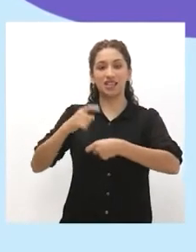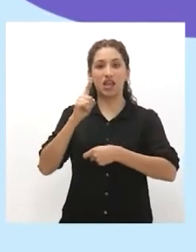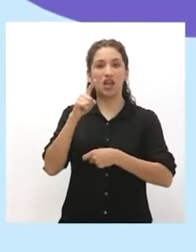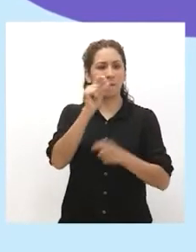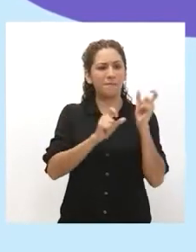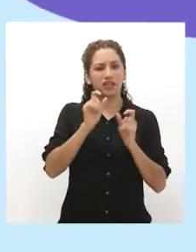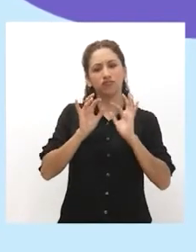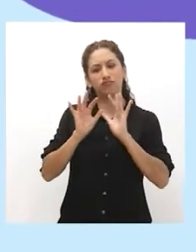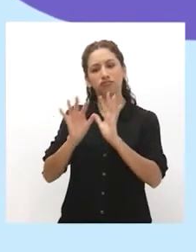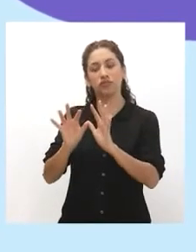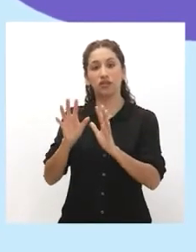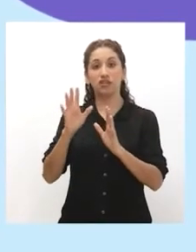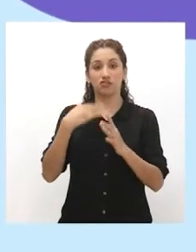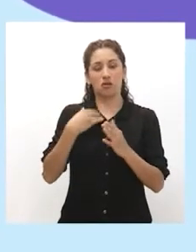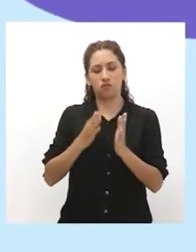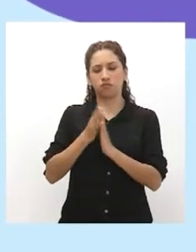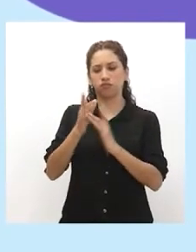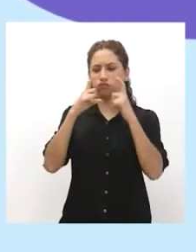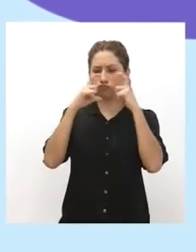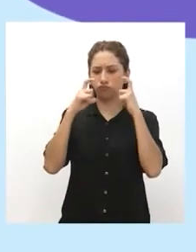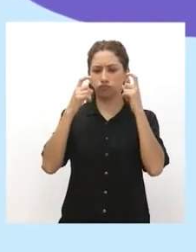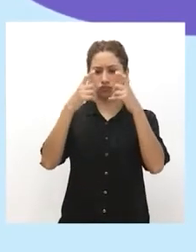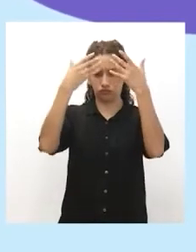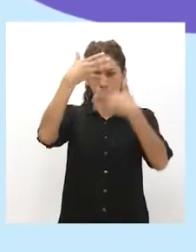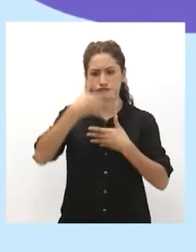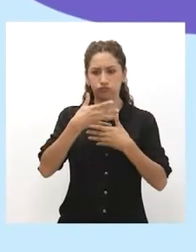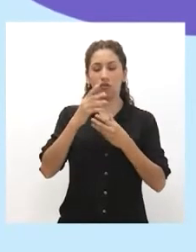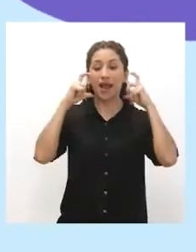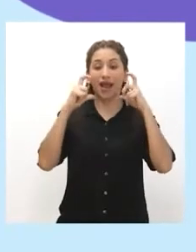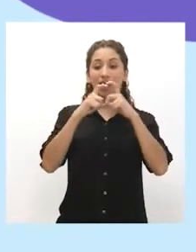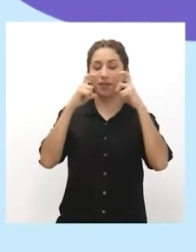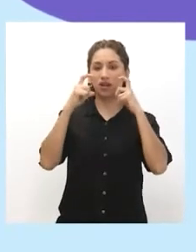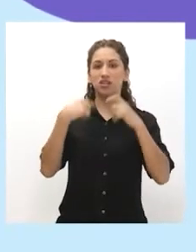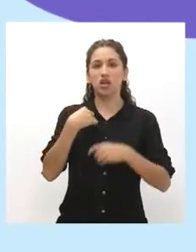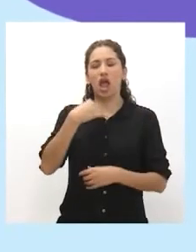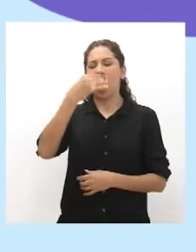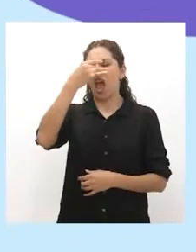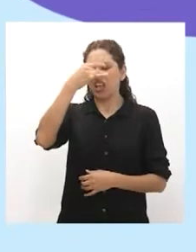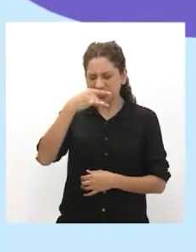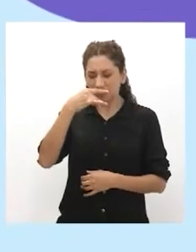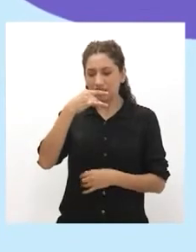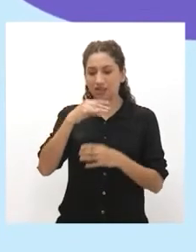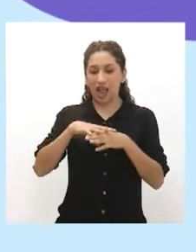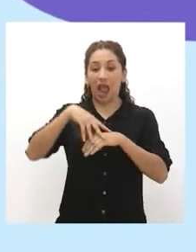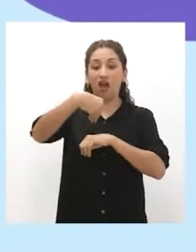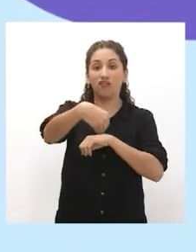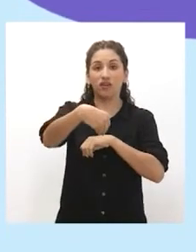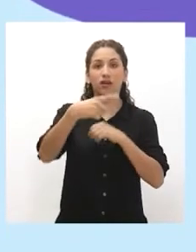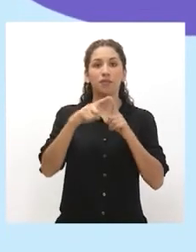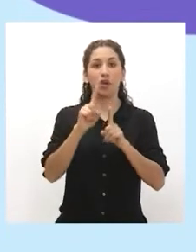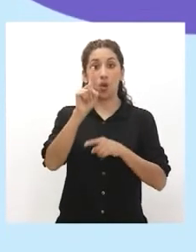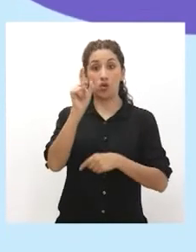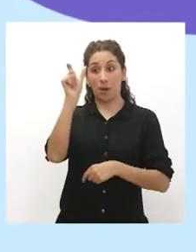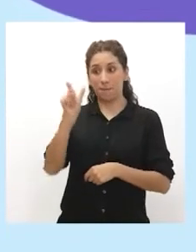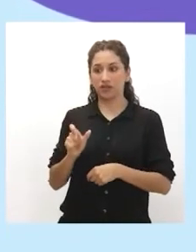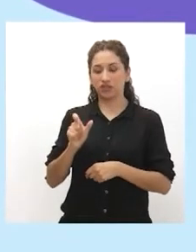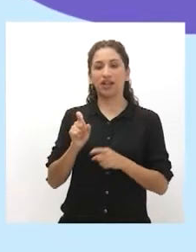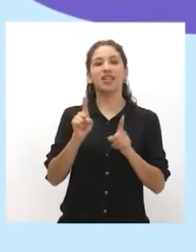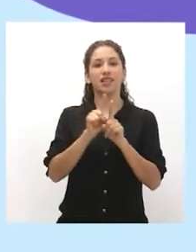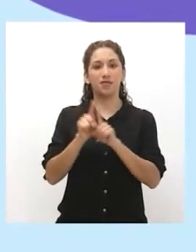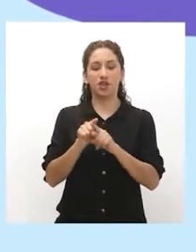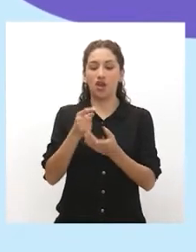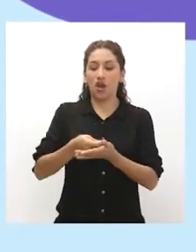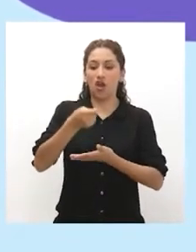día cuando fui a comprar con todas las medidas de seguridad, unos refrescos y frutas, estornudé a la salida de la tienda y una persona que también